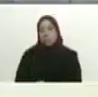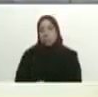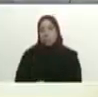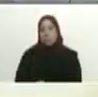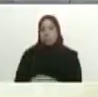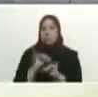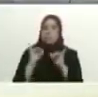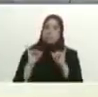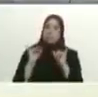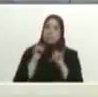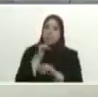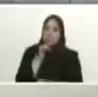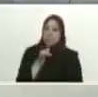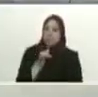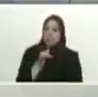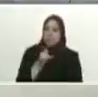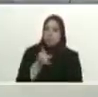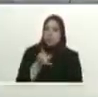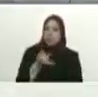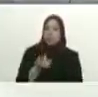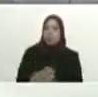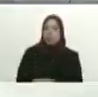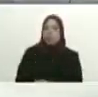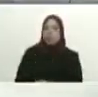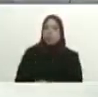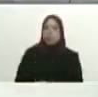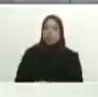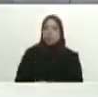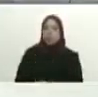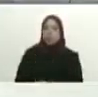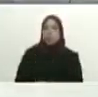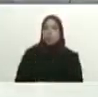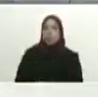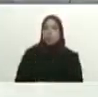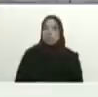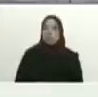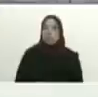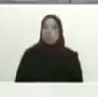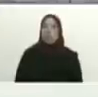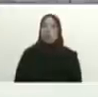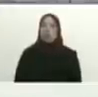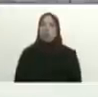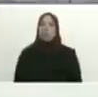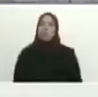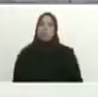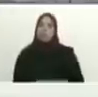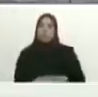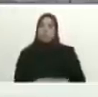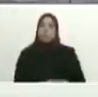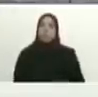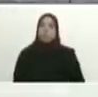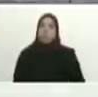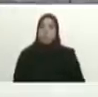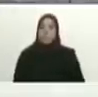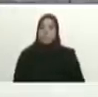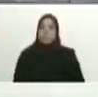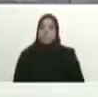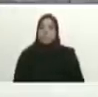desplegamos pues nos desplegamos ya despedir el pase por favor atento Uribito